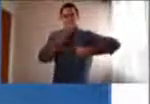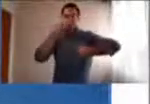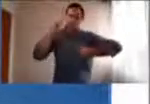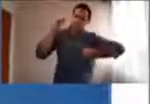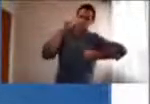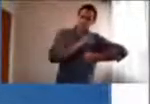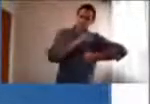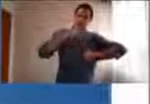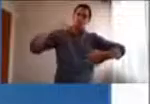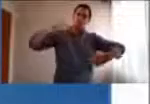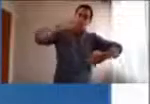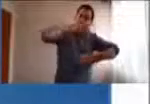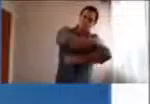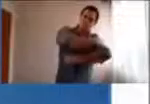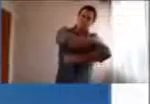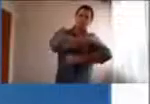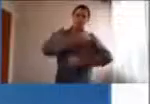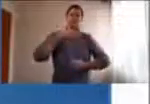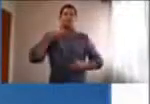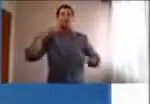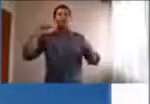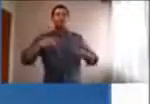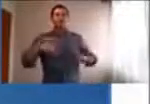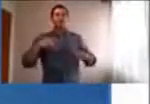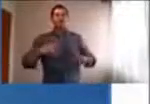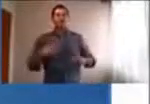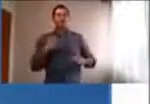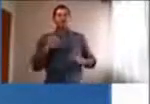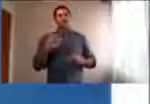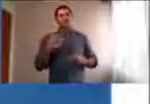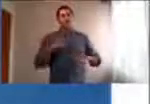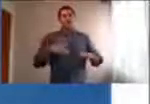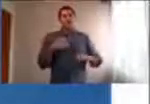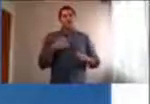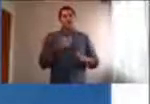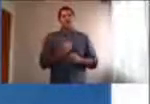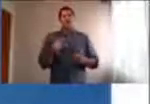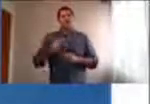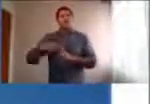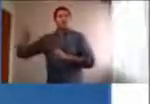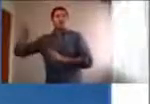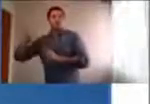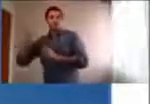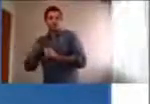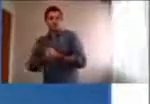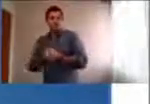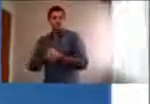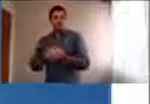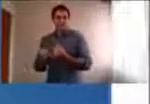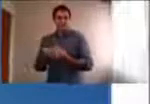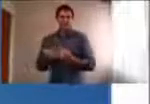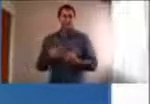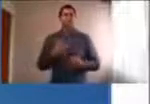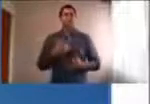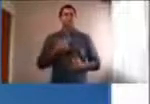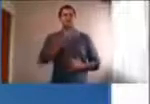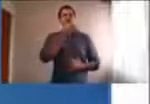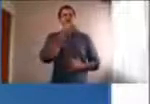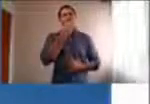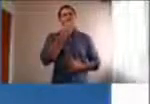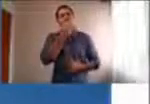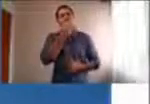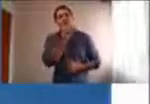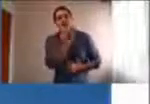tan prohibido, tan limitado, el poder jerarquizar palabras como, te